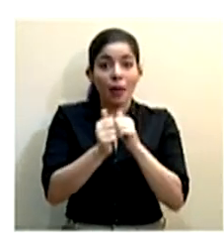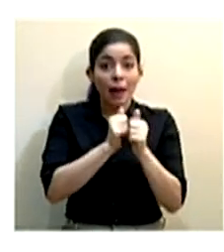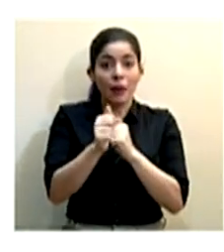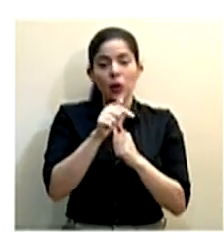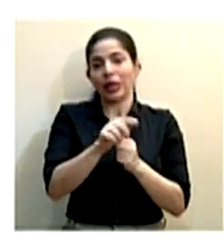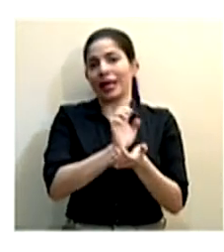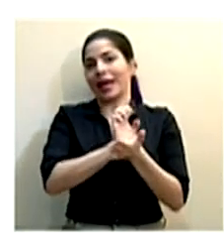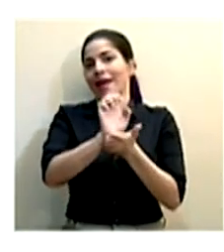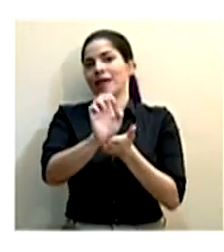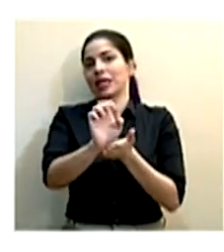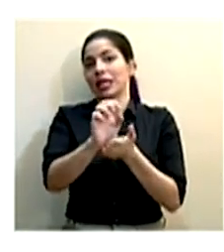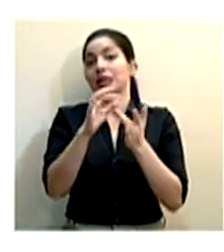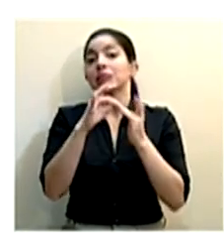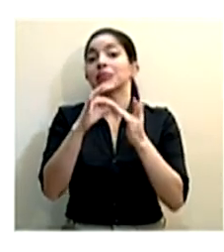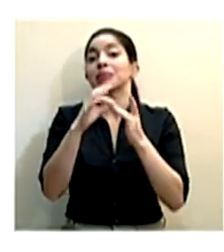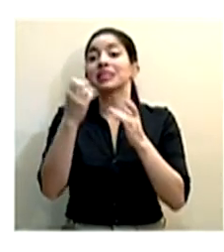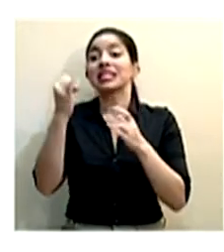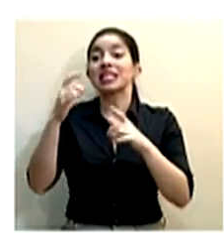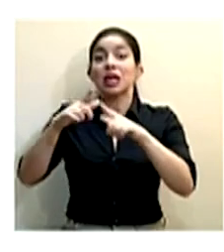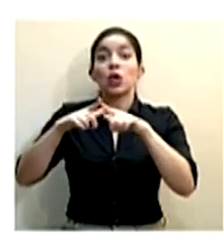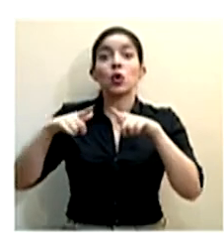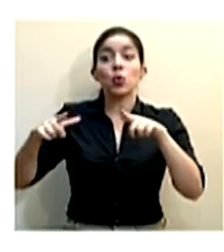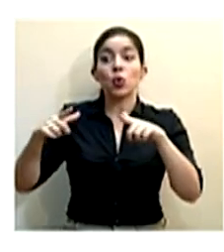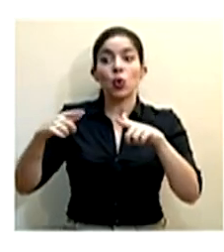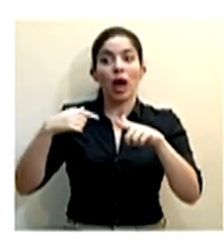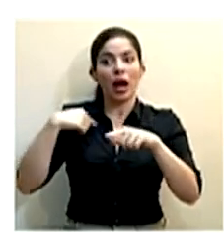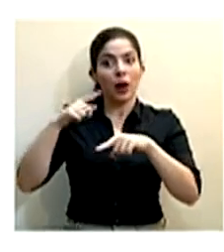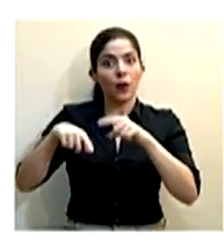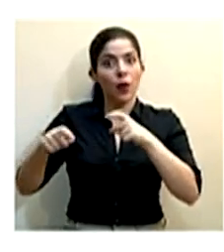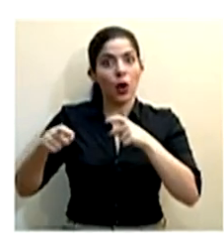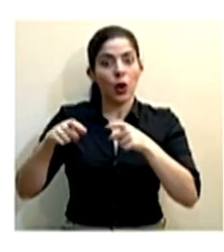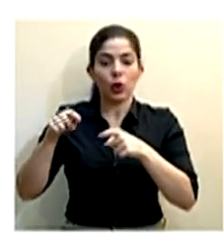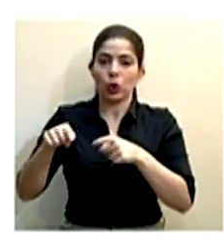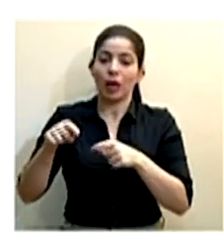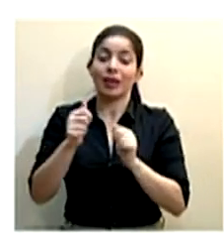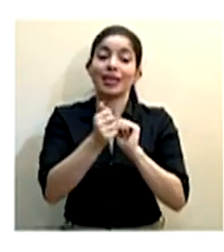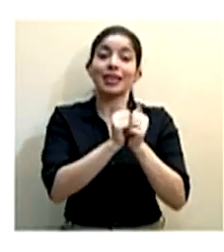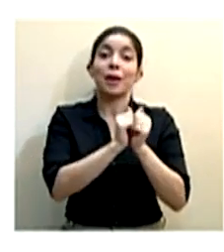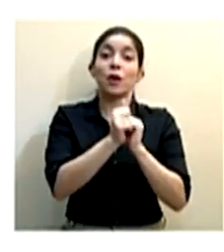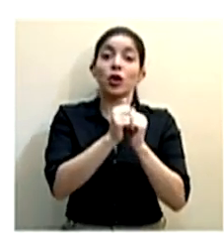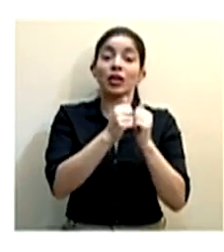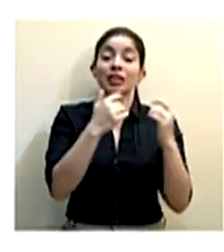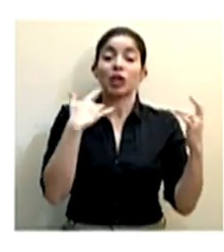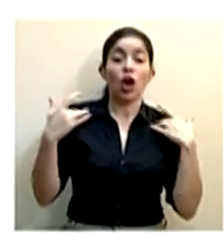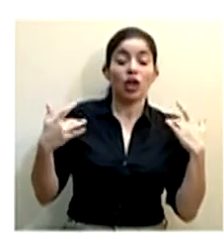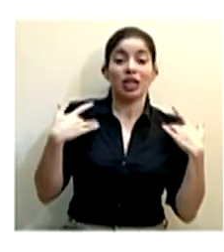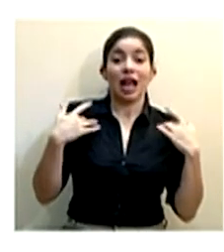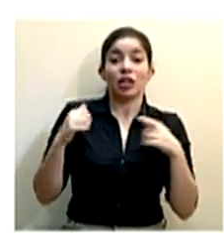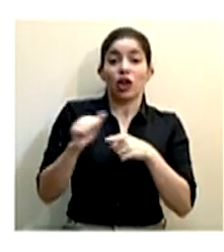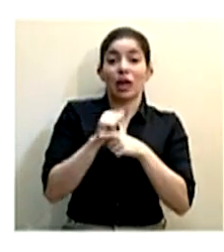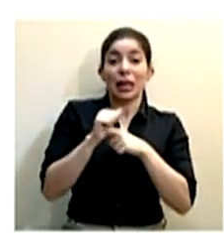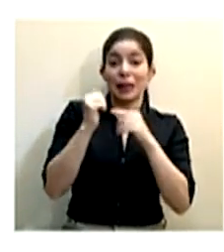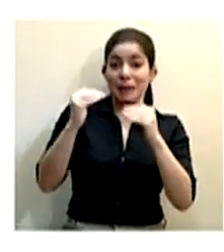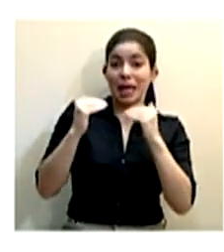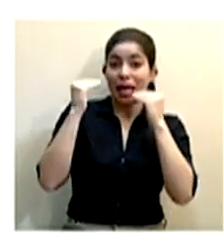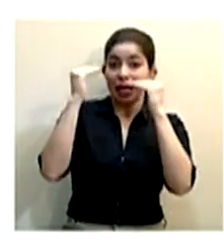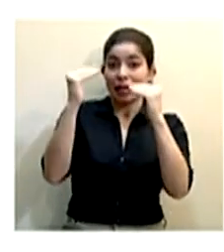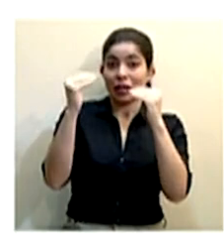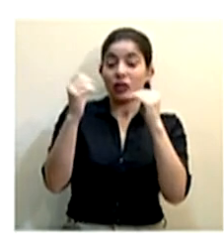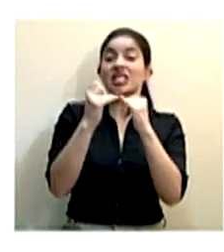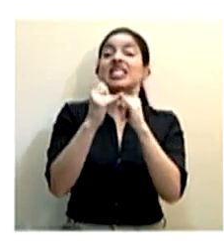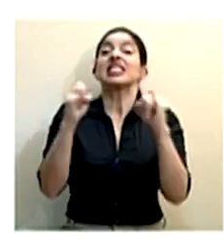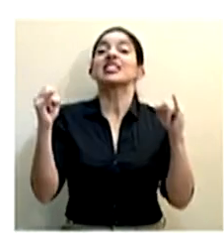hay que evitarlo especialmente en lugares donde no tenemos control de lo que está ocurriendo. Los deportes de contacto de alto rendimiento sin